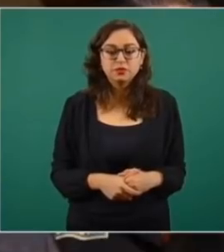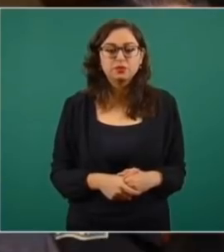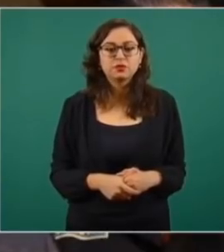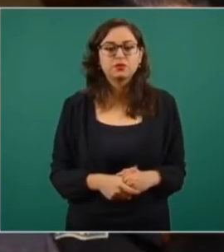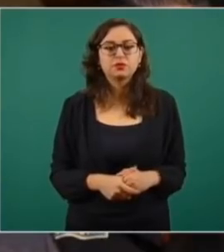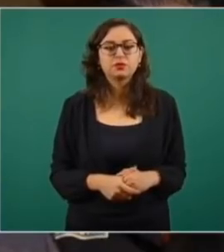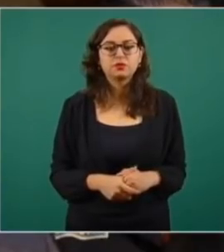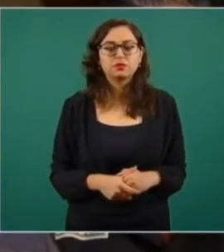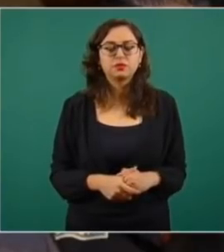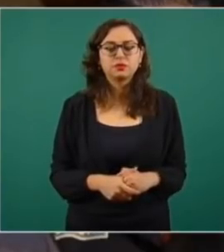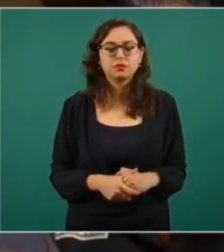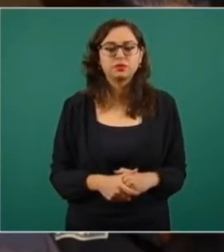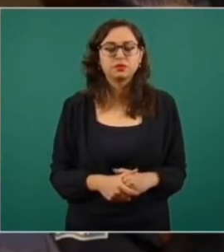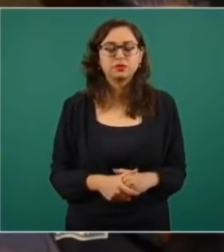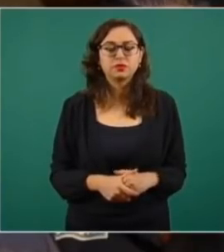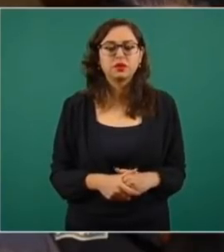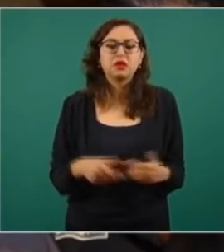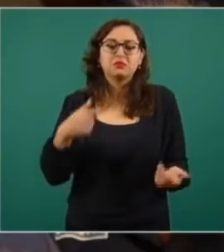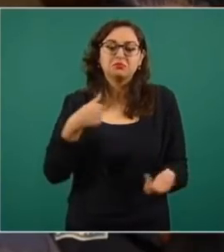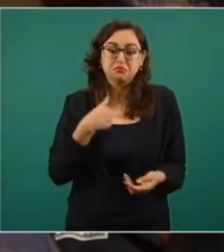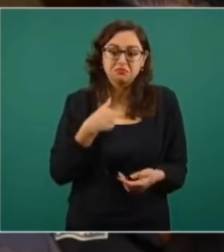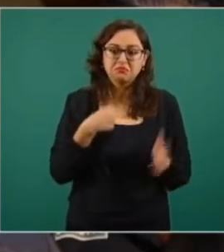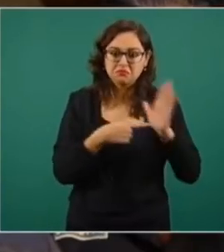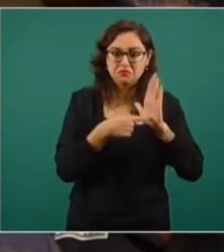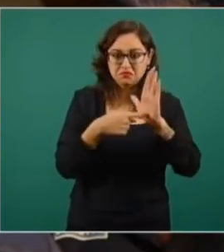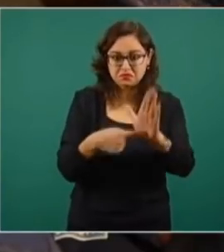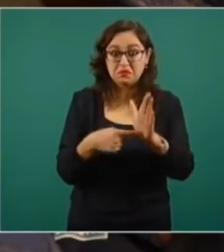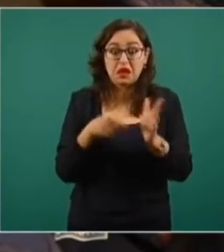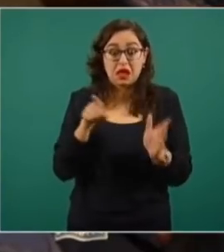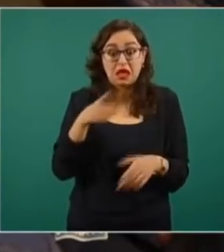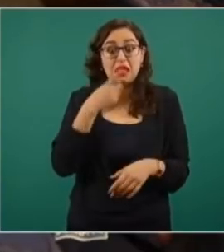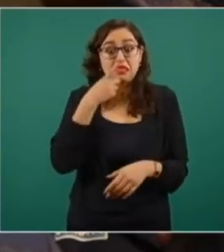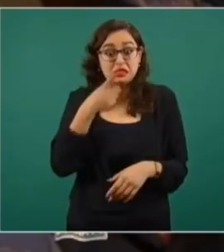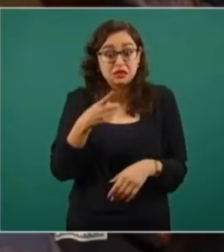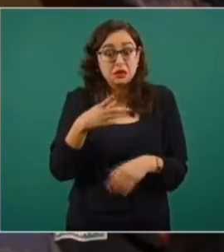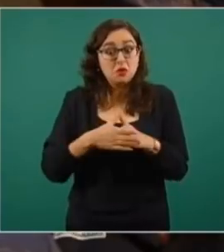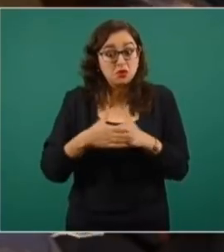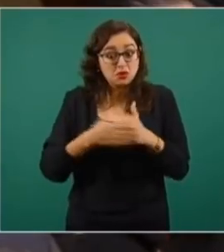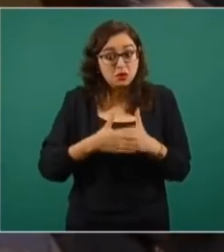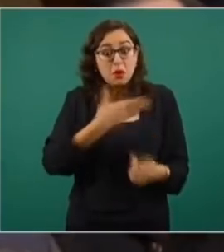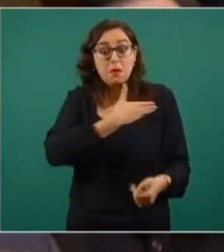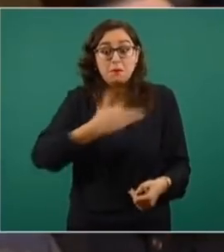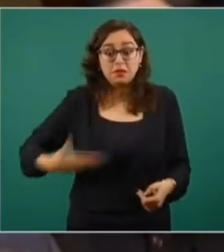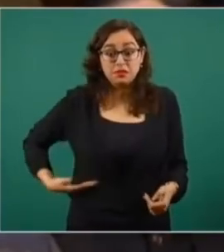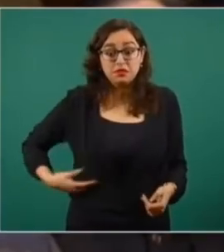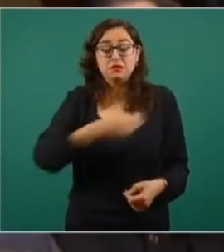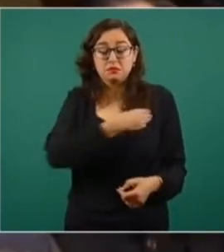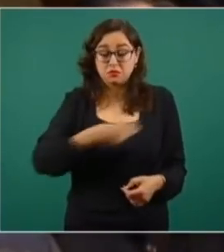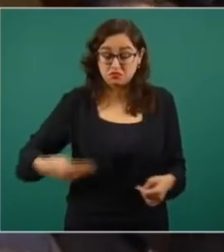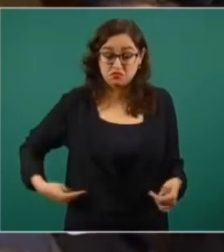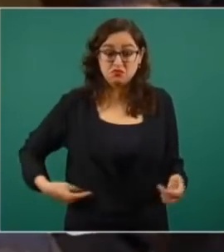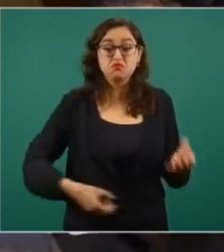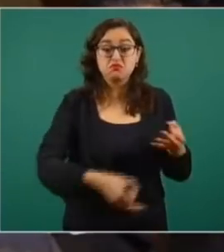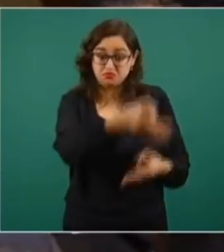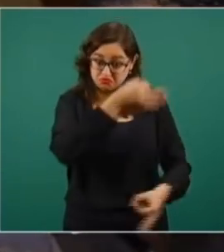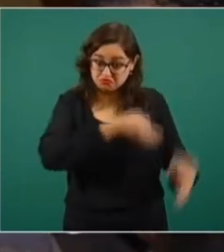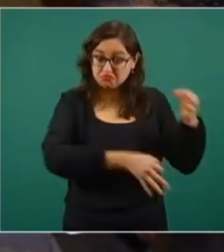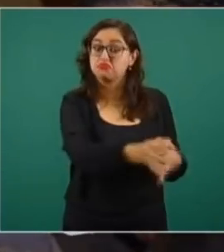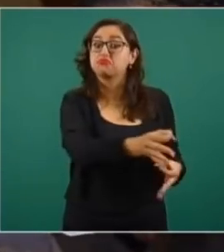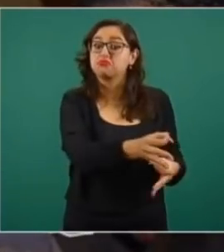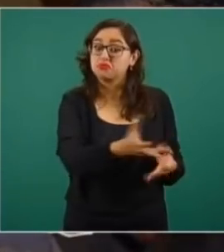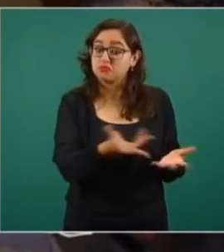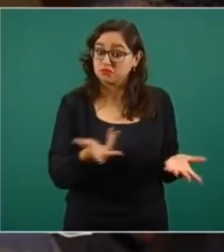Solo se lo pongo porque es grave la amenaza. Dice que ella va a ser presidenta municipal y su hermano incluso está siendo buscado,